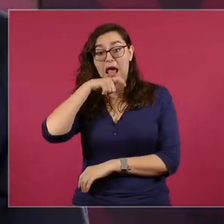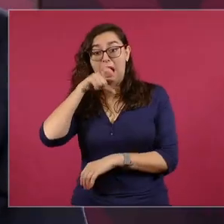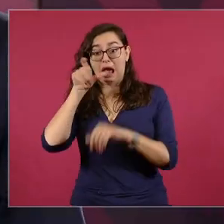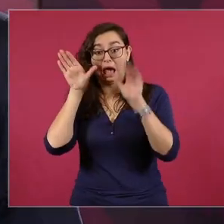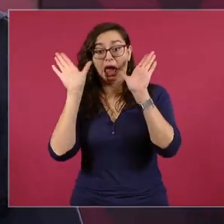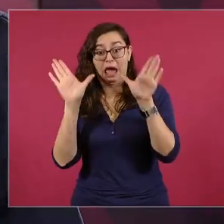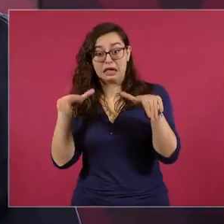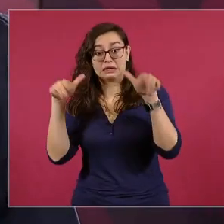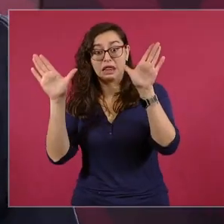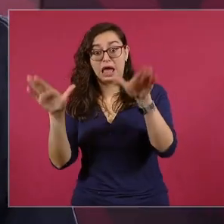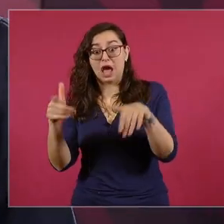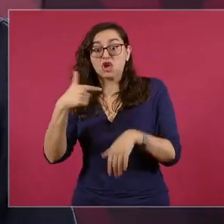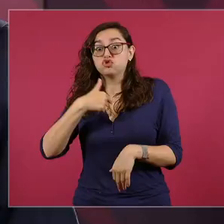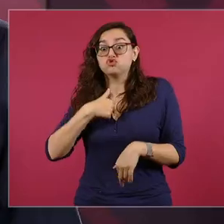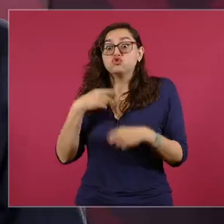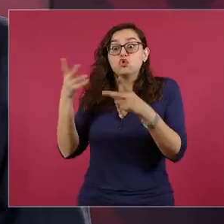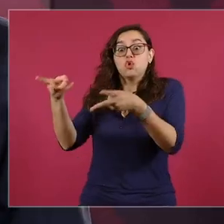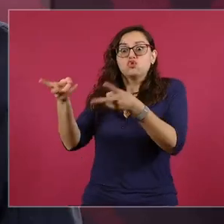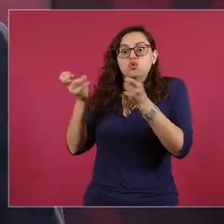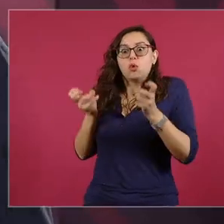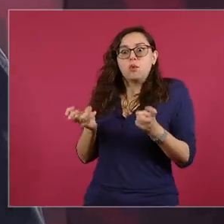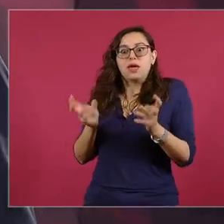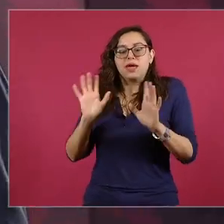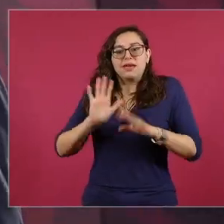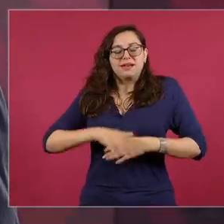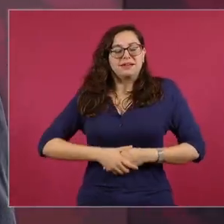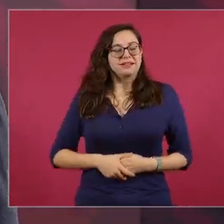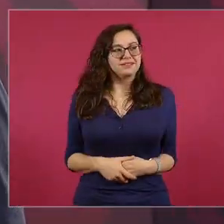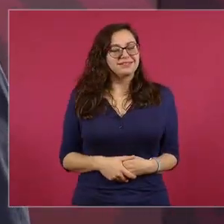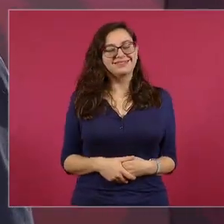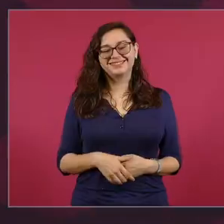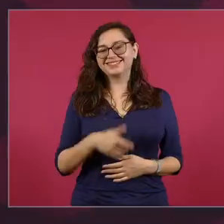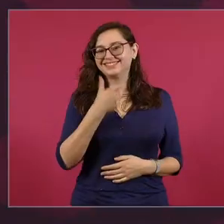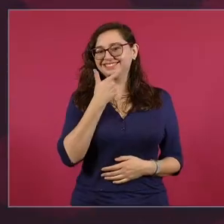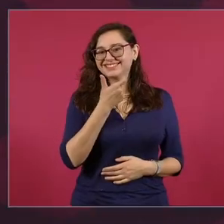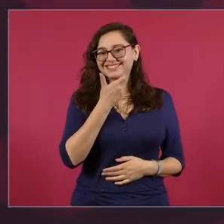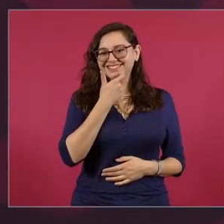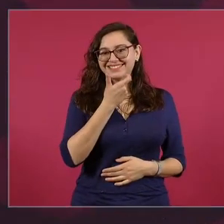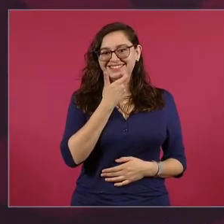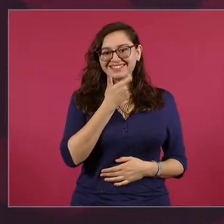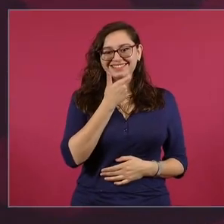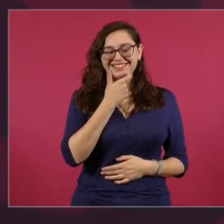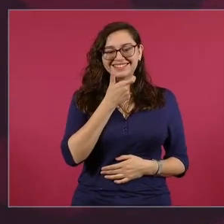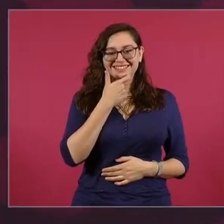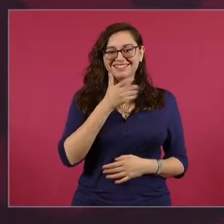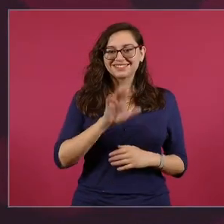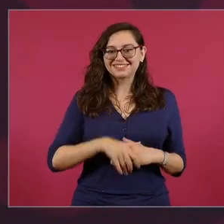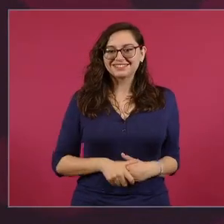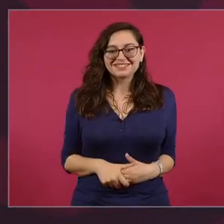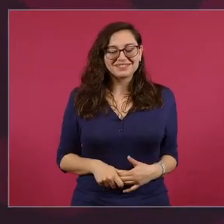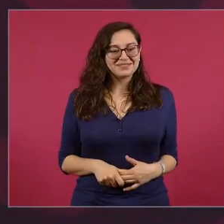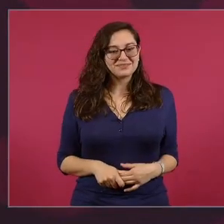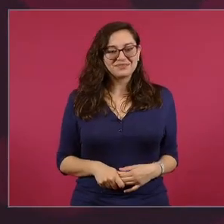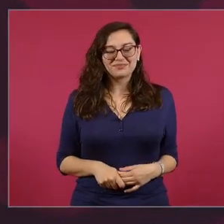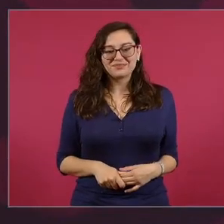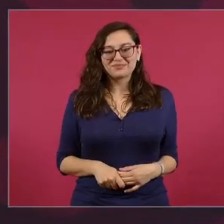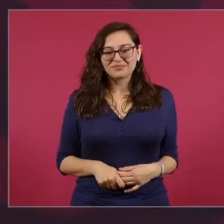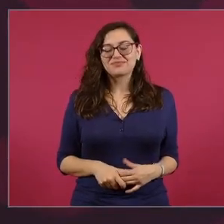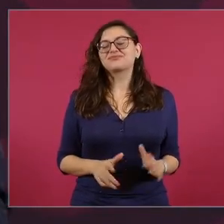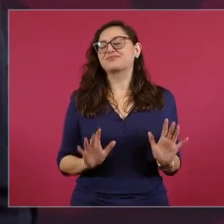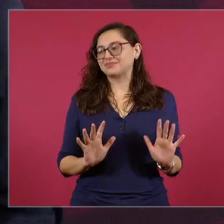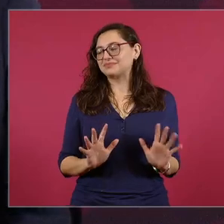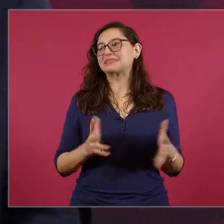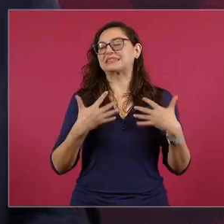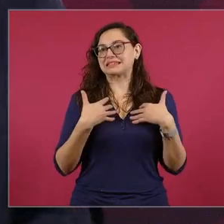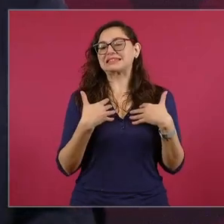y sí lo entiendo,